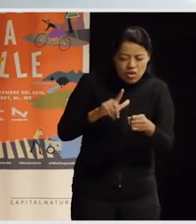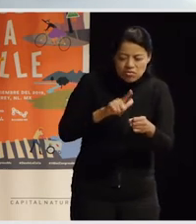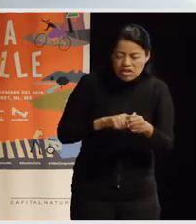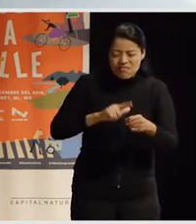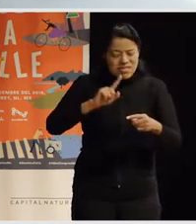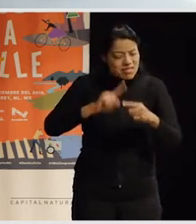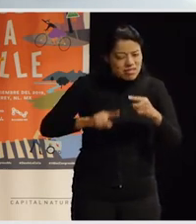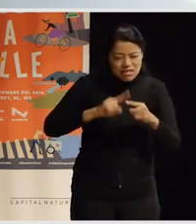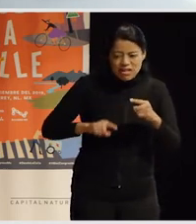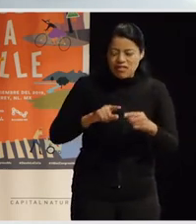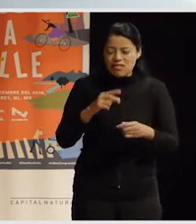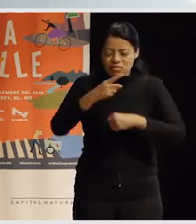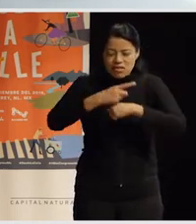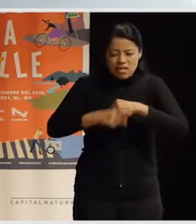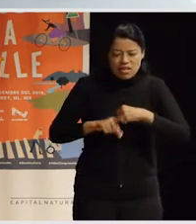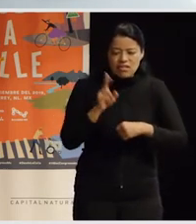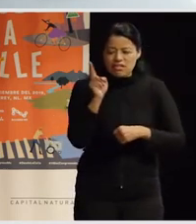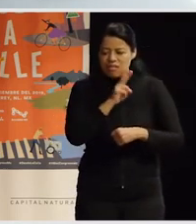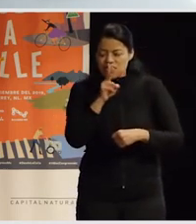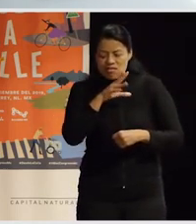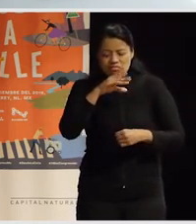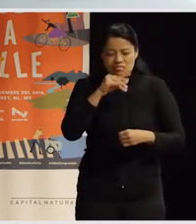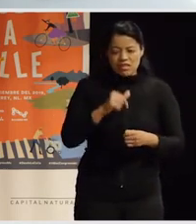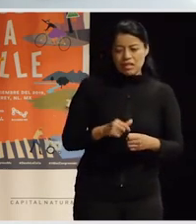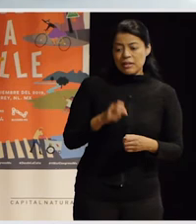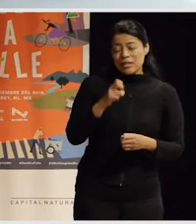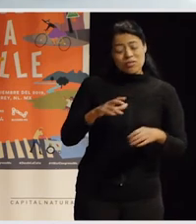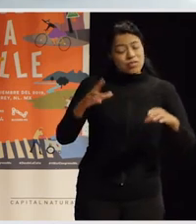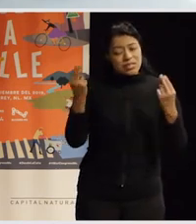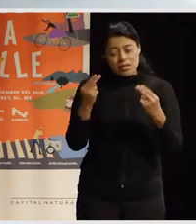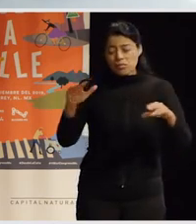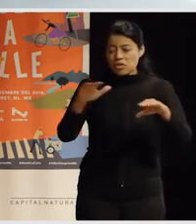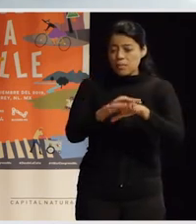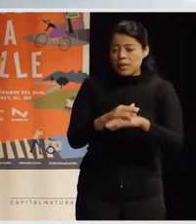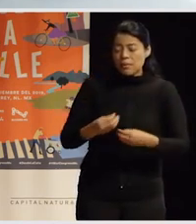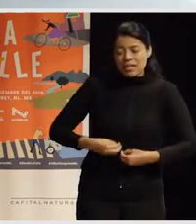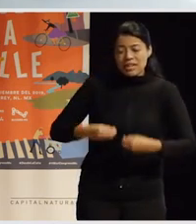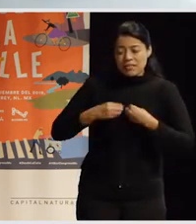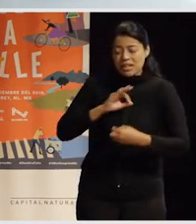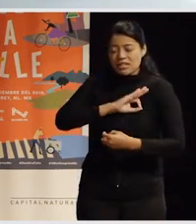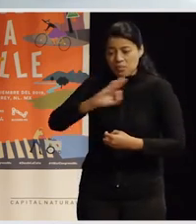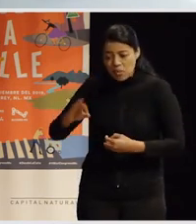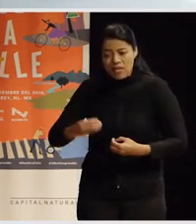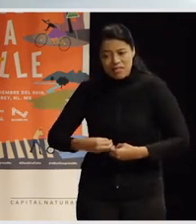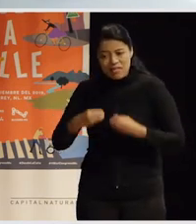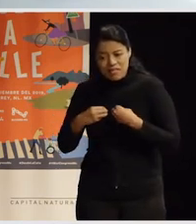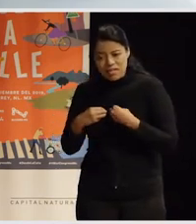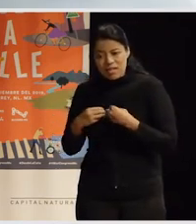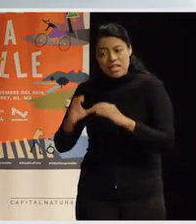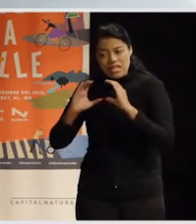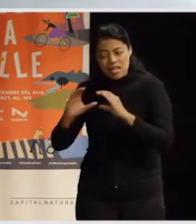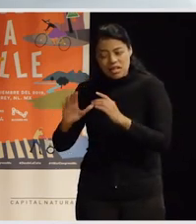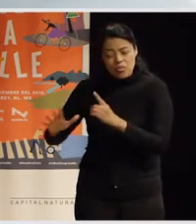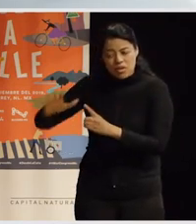para que esto sea posible, o que la vida sea posible, sea en las ciudades o en territorio, pero sobre todo en las ciudades que es donde va a vivir el 70% de la población y